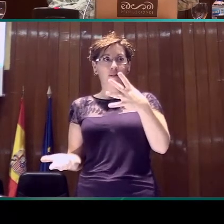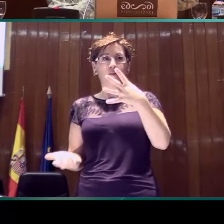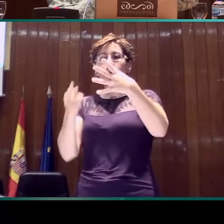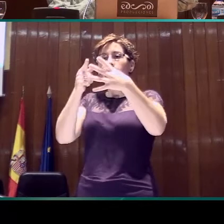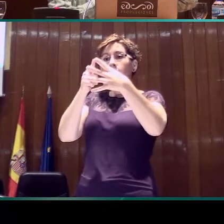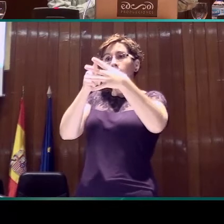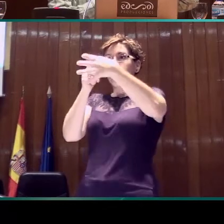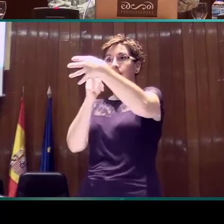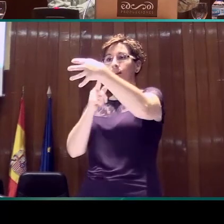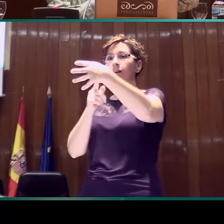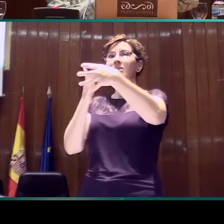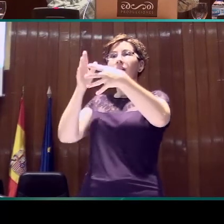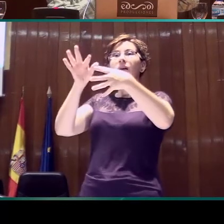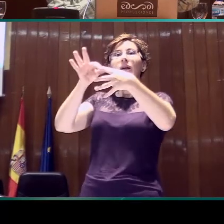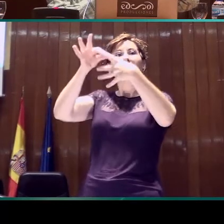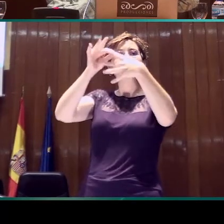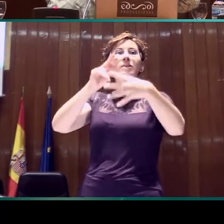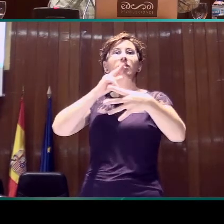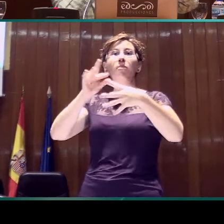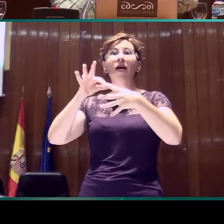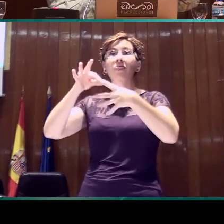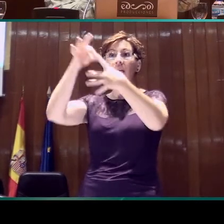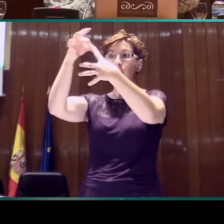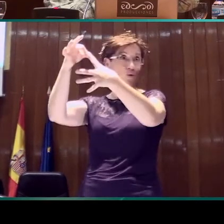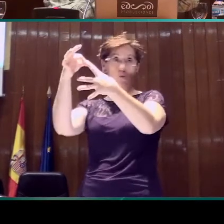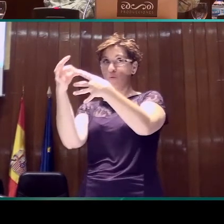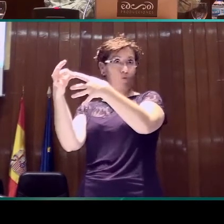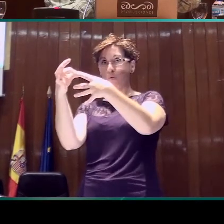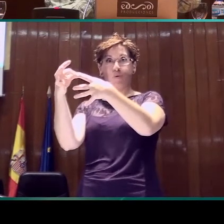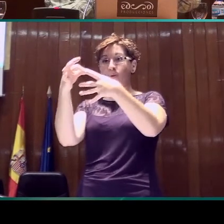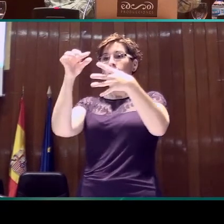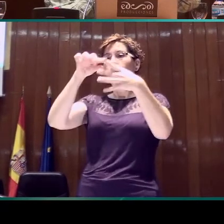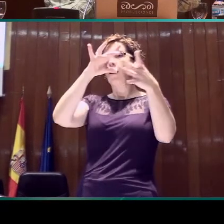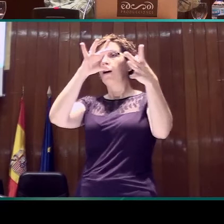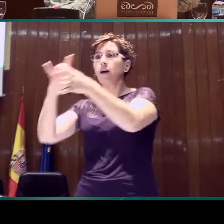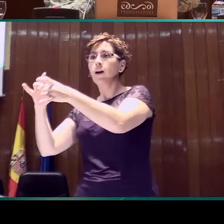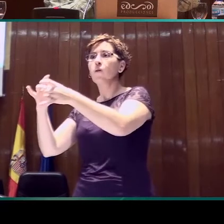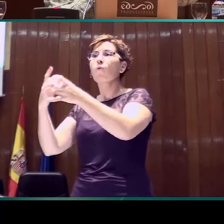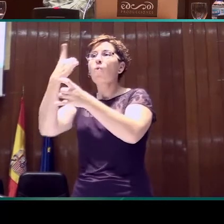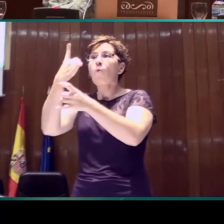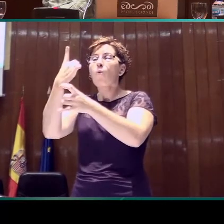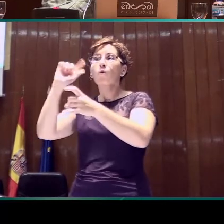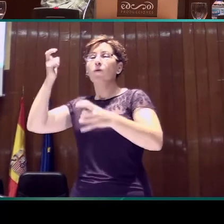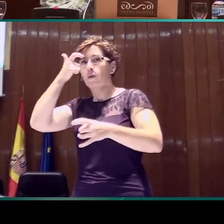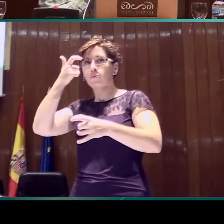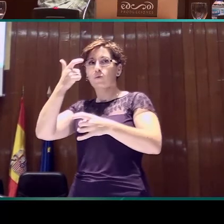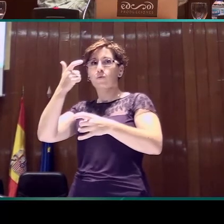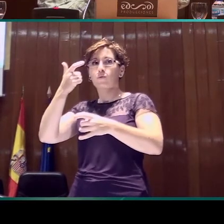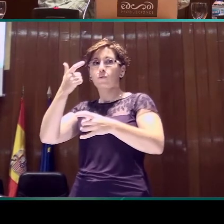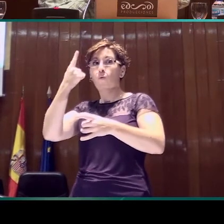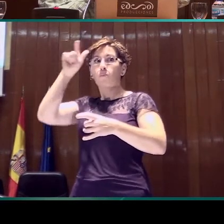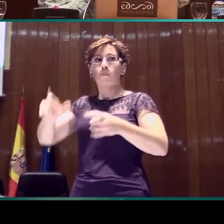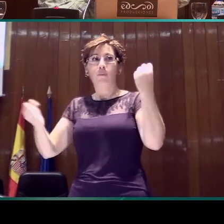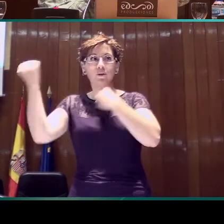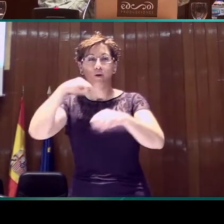cada dedo no es un dedo, cada dedo se refiere a un personaje de una historia. ¿Vale? O sea que ya tenemos tres espacios